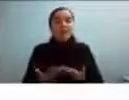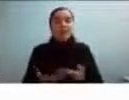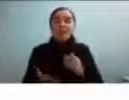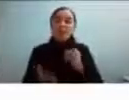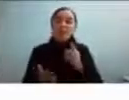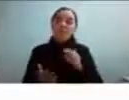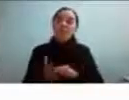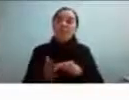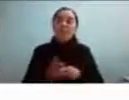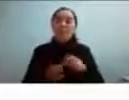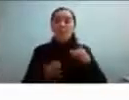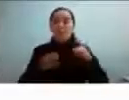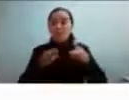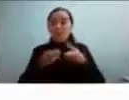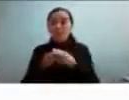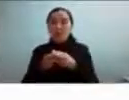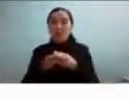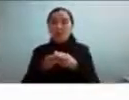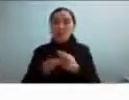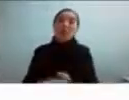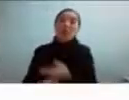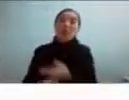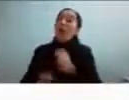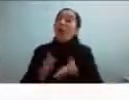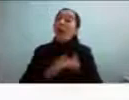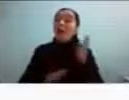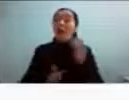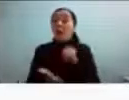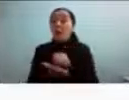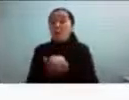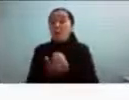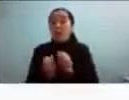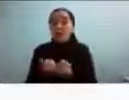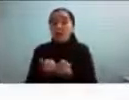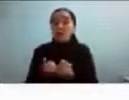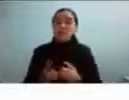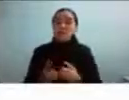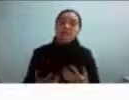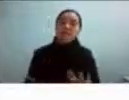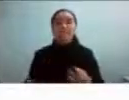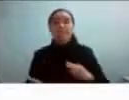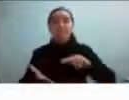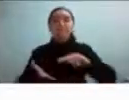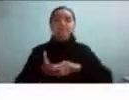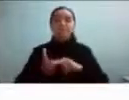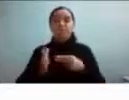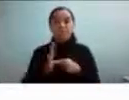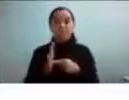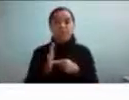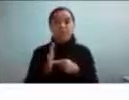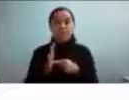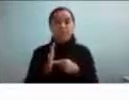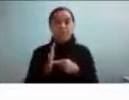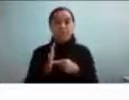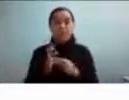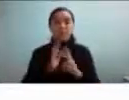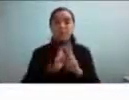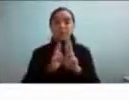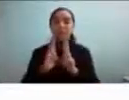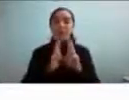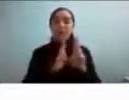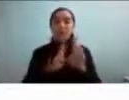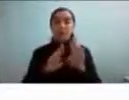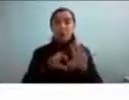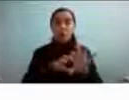interrumpían y tenía que ir, por ejemplo, a comprar el pan o algo así. Y, en relación con los objetos era y sigue siendo